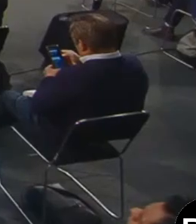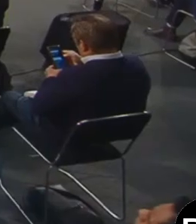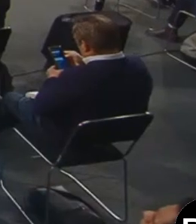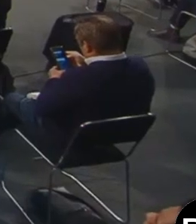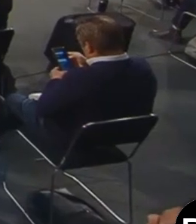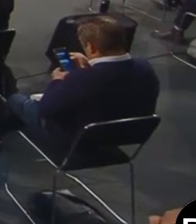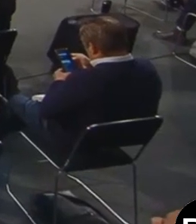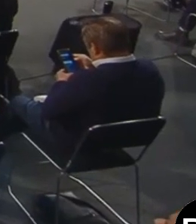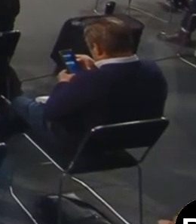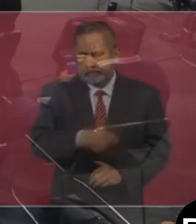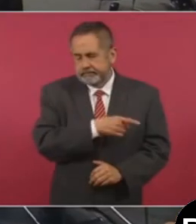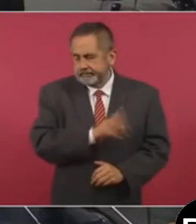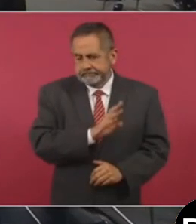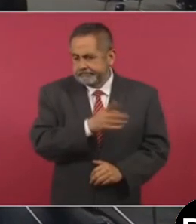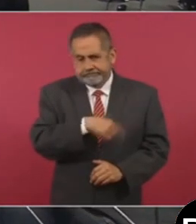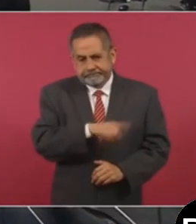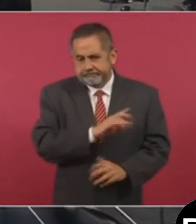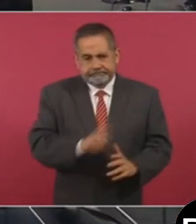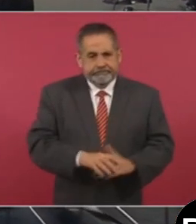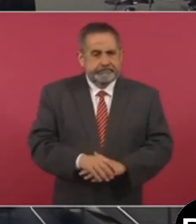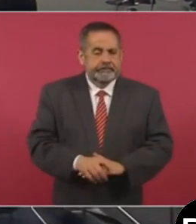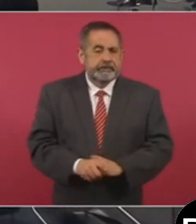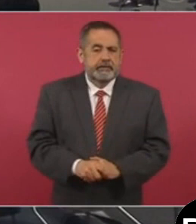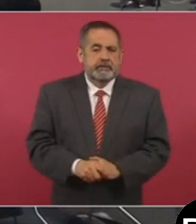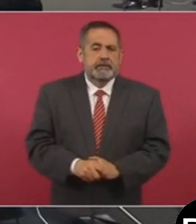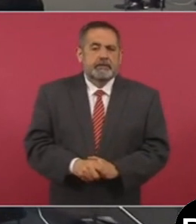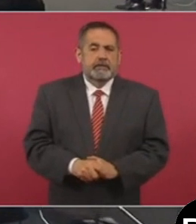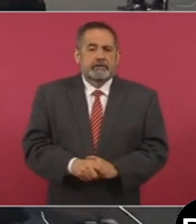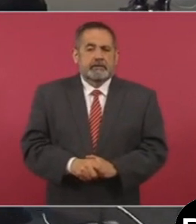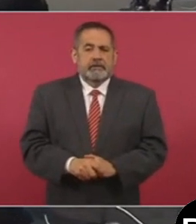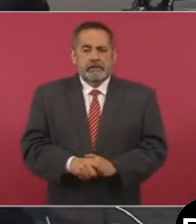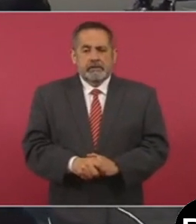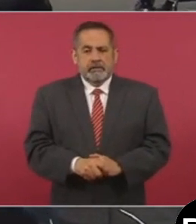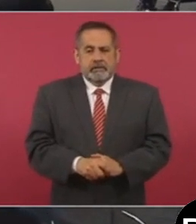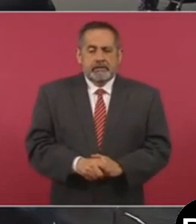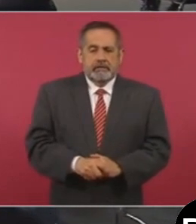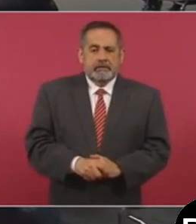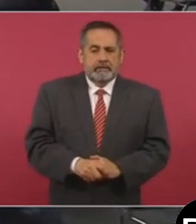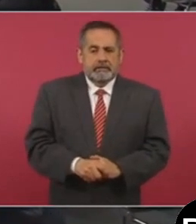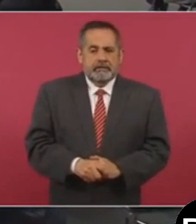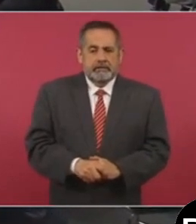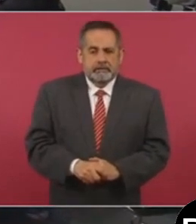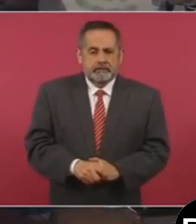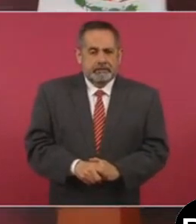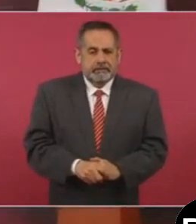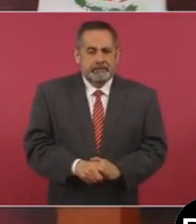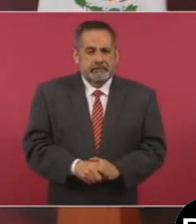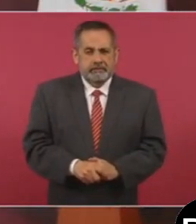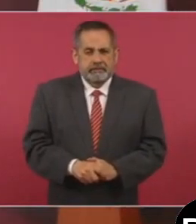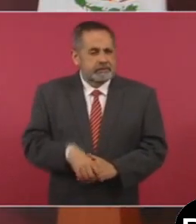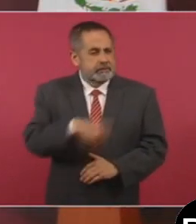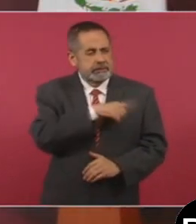Toda esta corriente